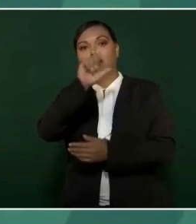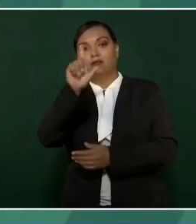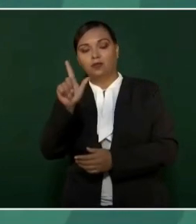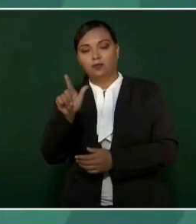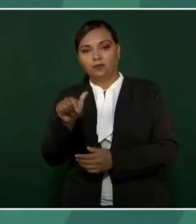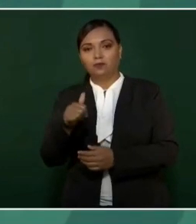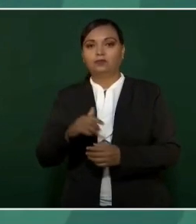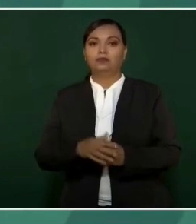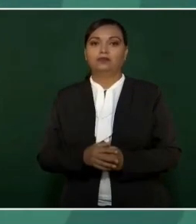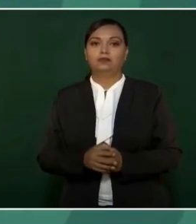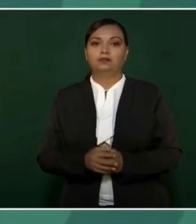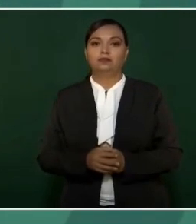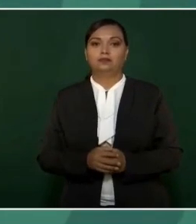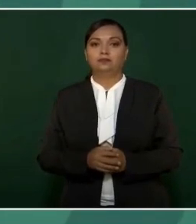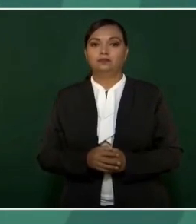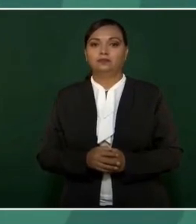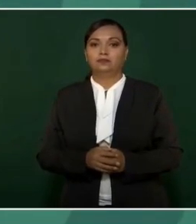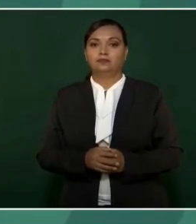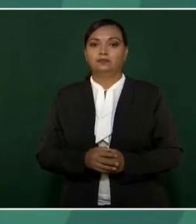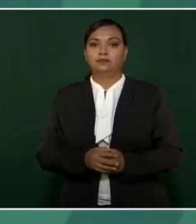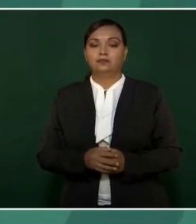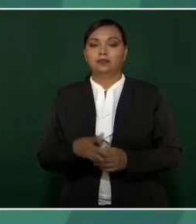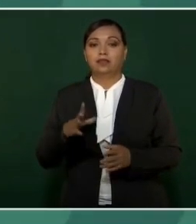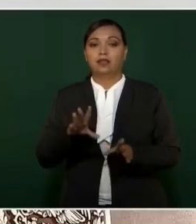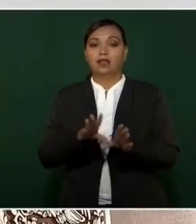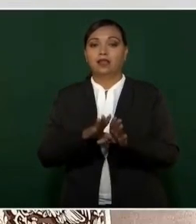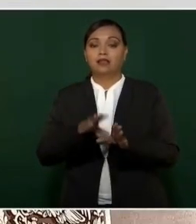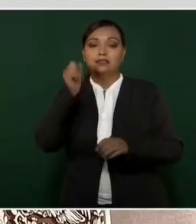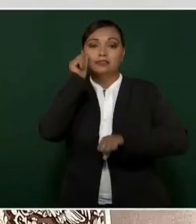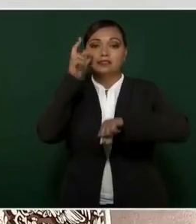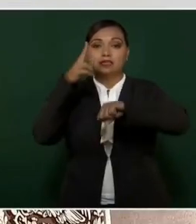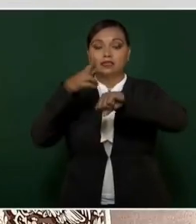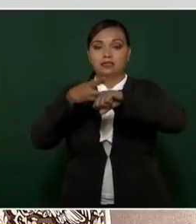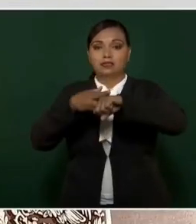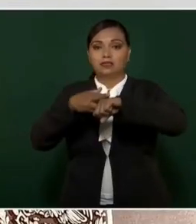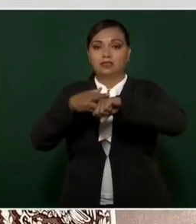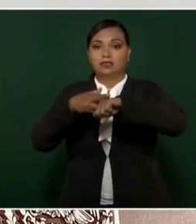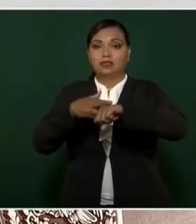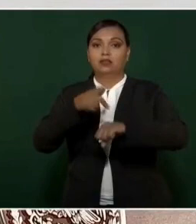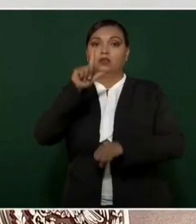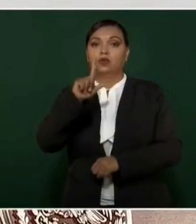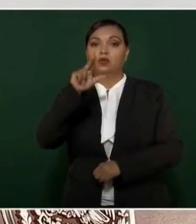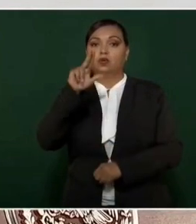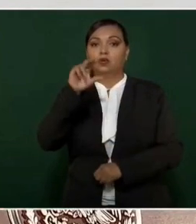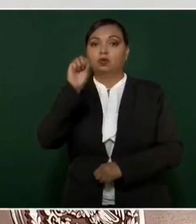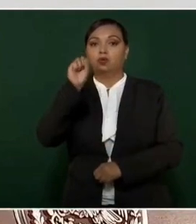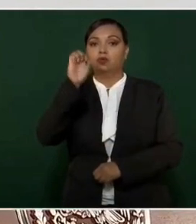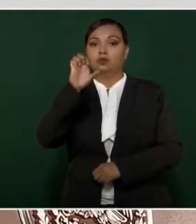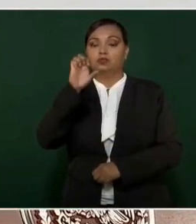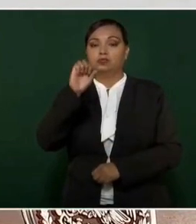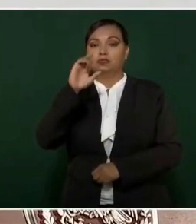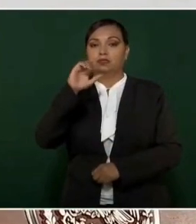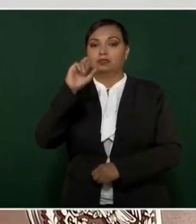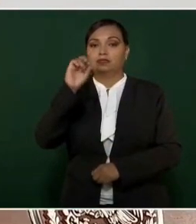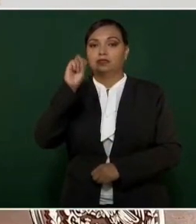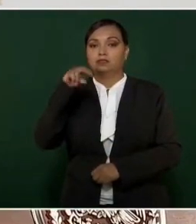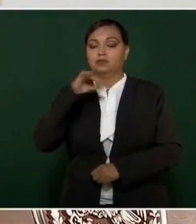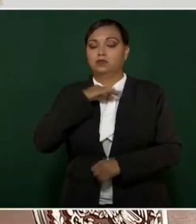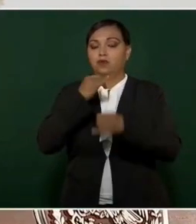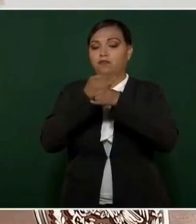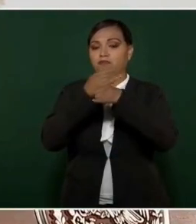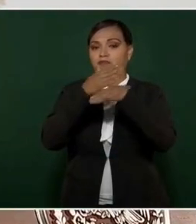el general secretario Luis Cresencio Sandoval González va a informar